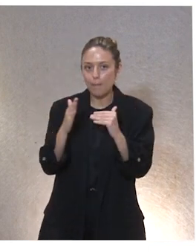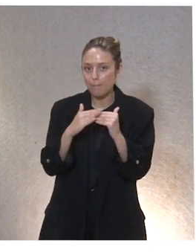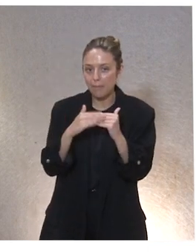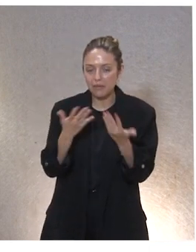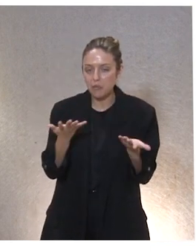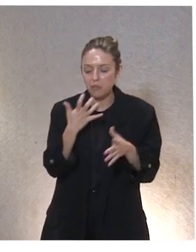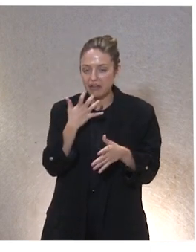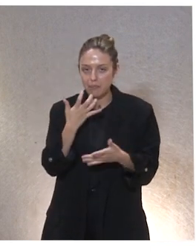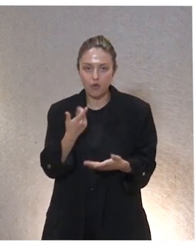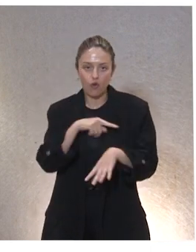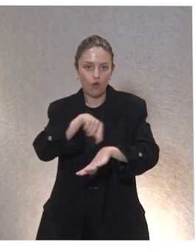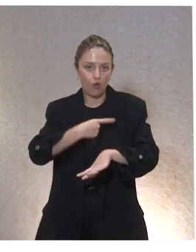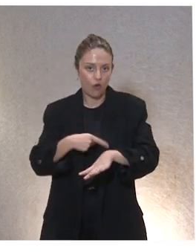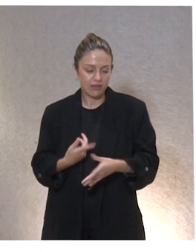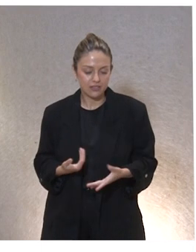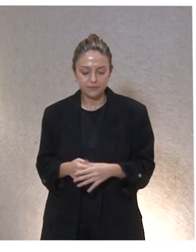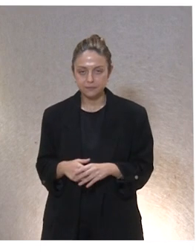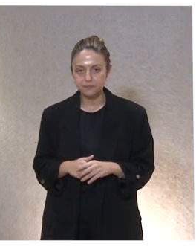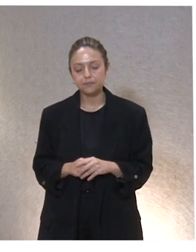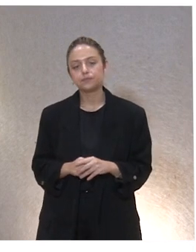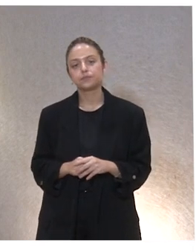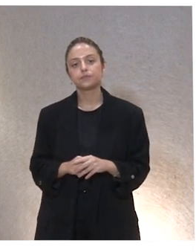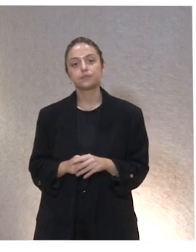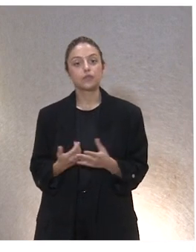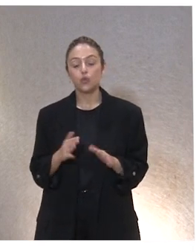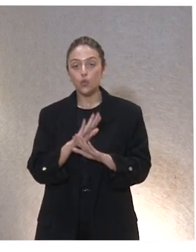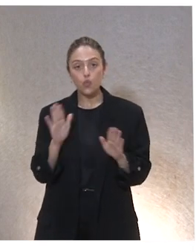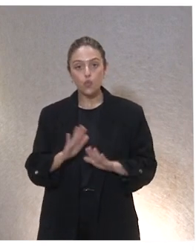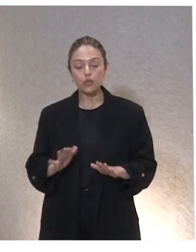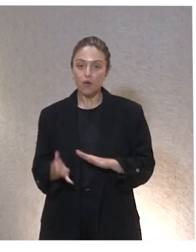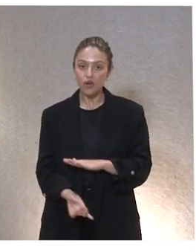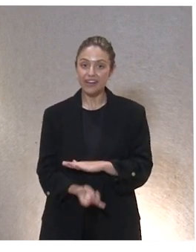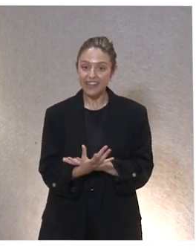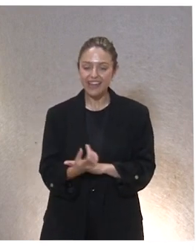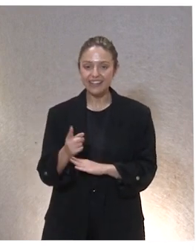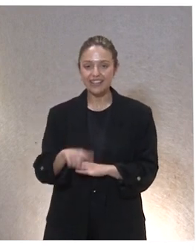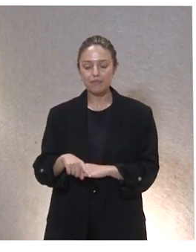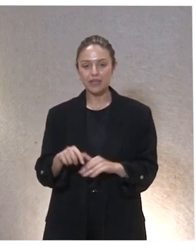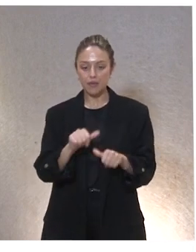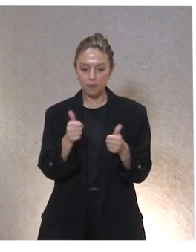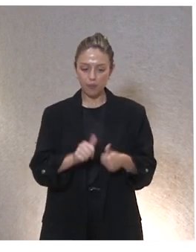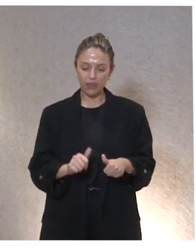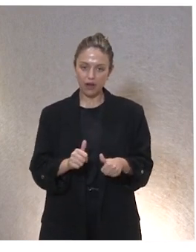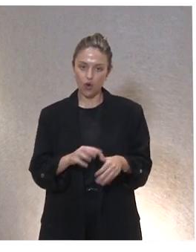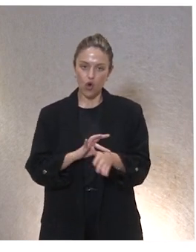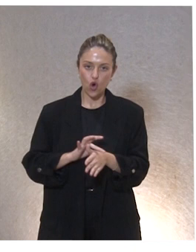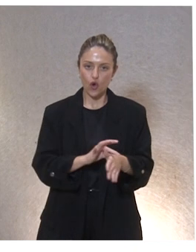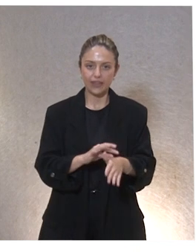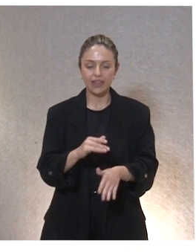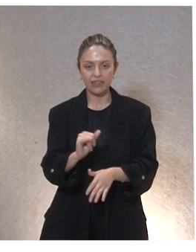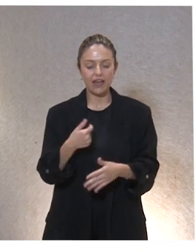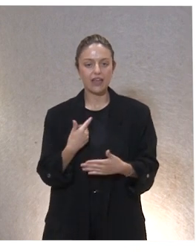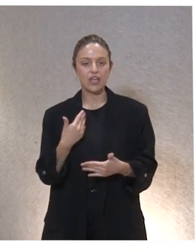por poner un ejemplo. Por último, para crearlo, también el modelo incluye algunas orientaciones en relación a la